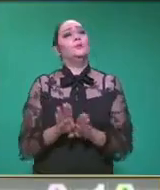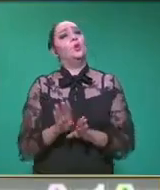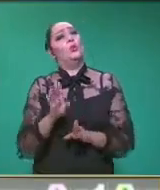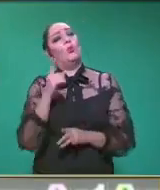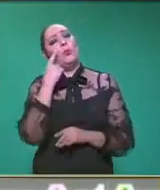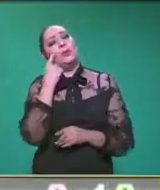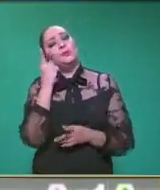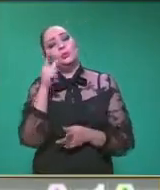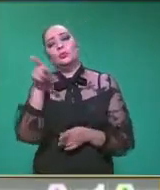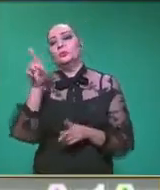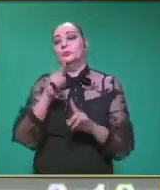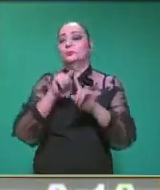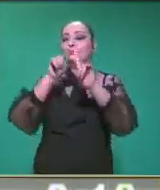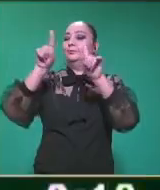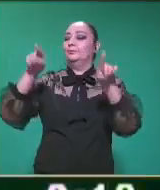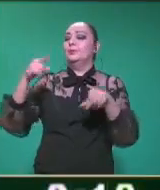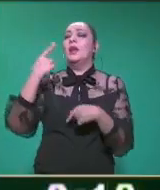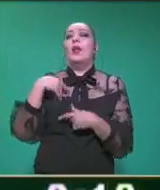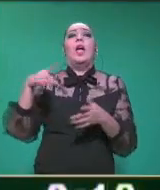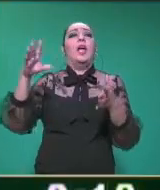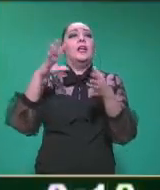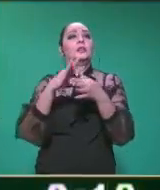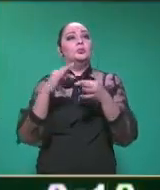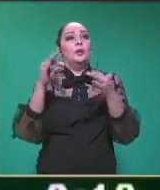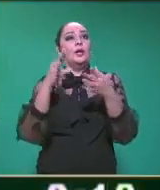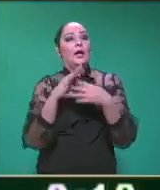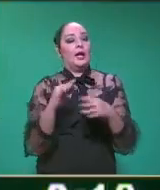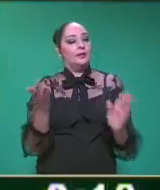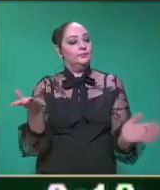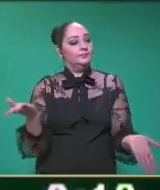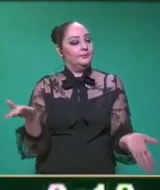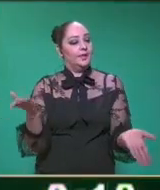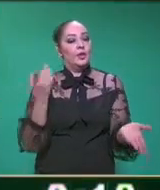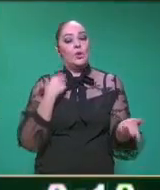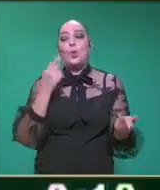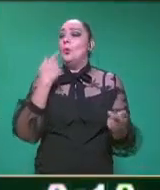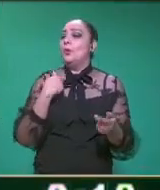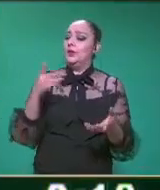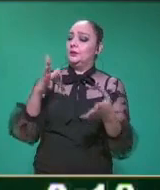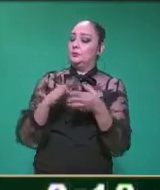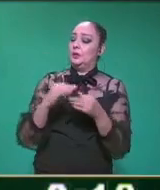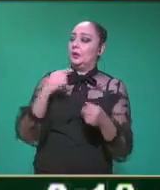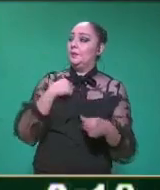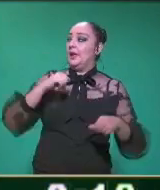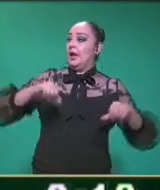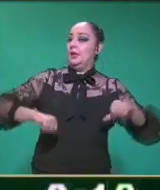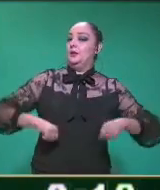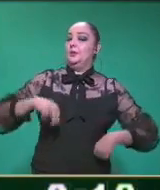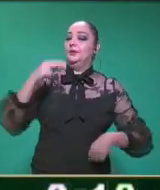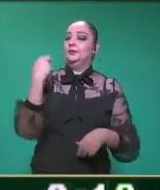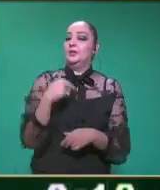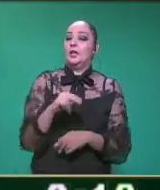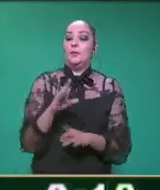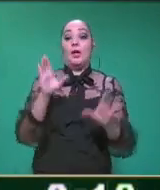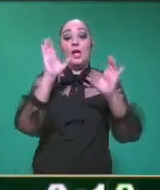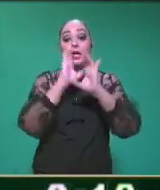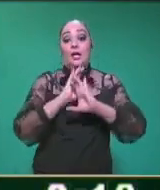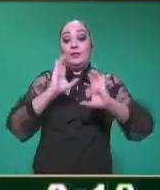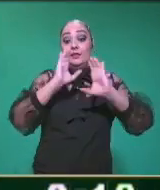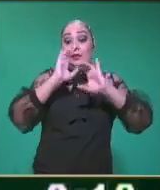al pizarrón para que nos des la explicación? Y aquí vamos explicando el día de hoy nuestra actividad que se llama Cantando mi